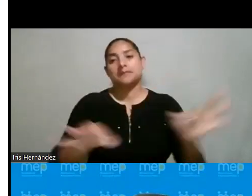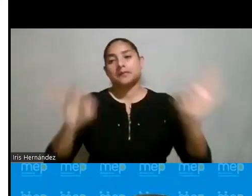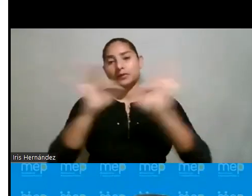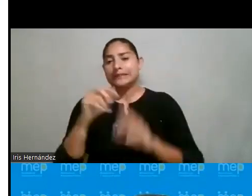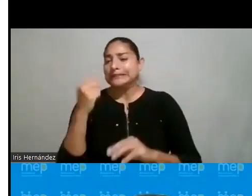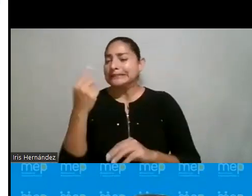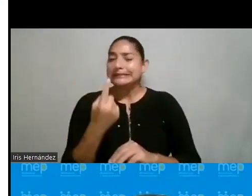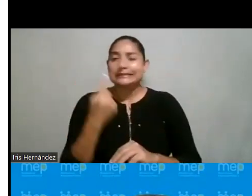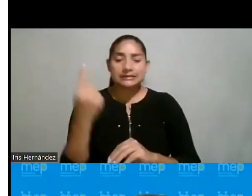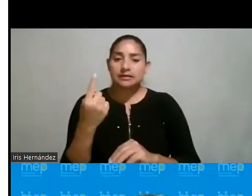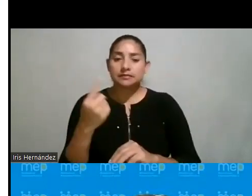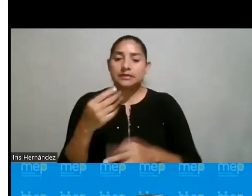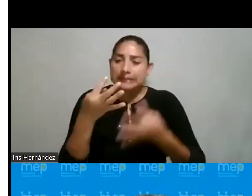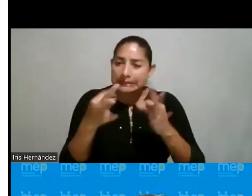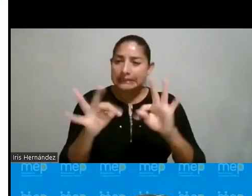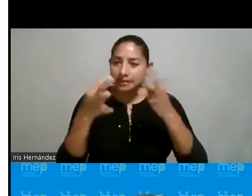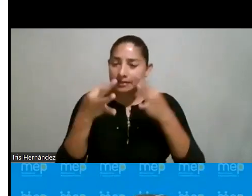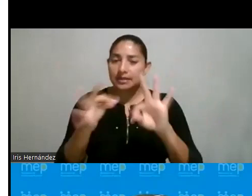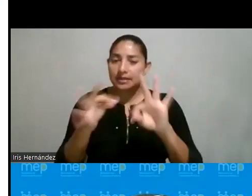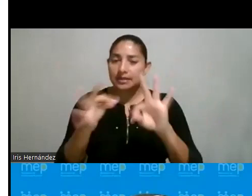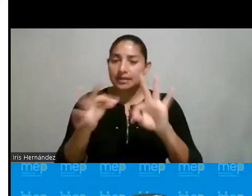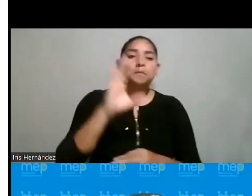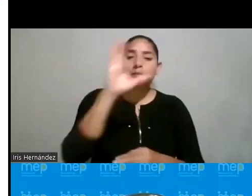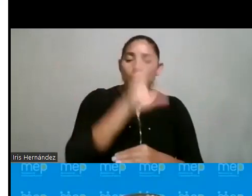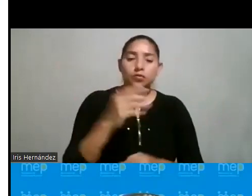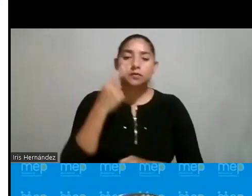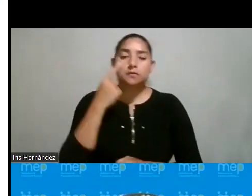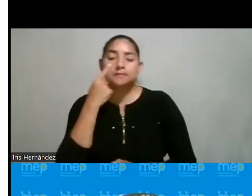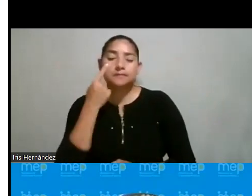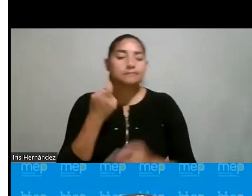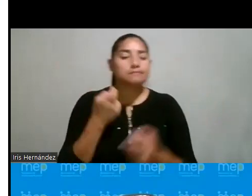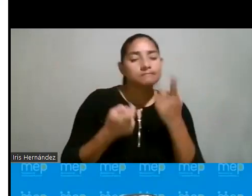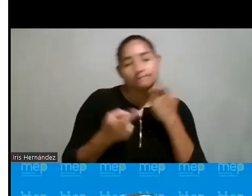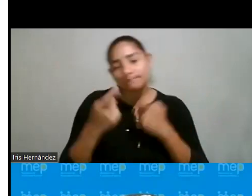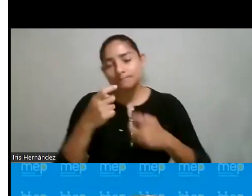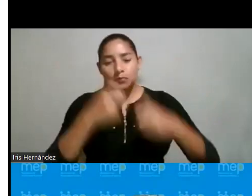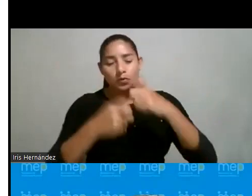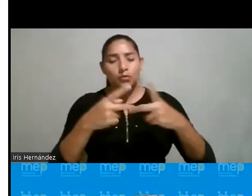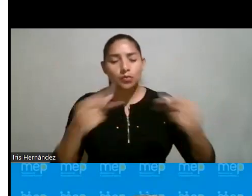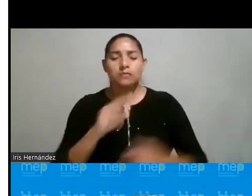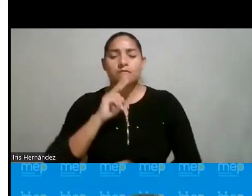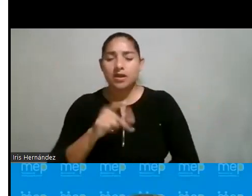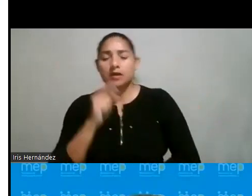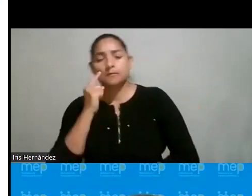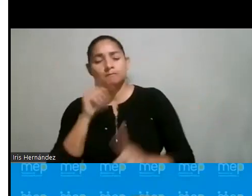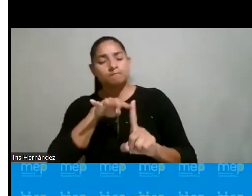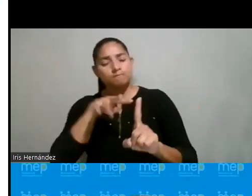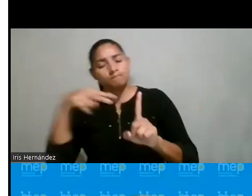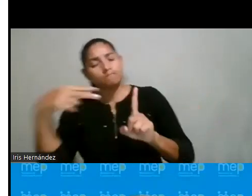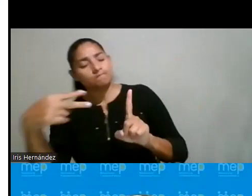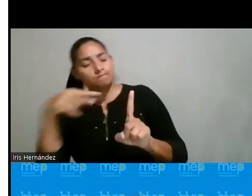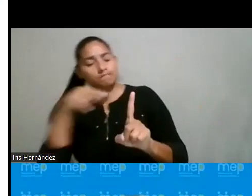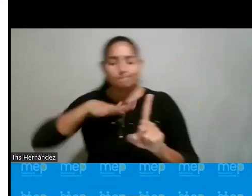procurando esa búsqueda, esa curiosidad de resolver problemas reales, de cómo desde los diferentes